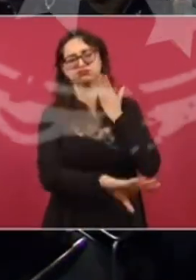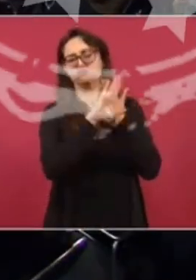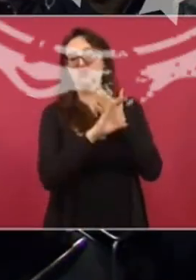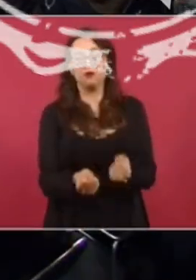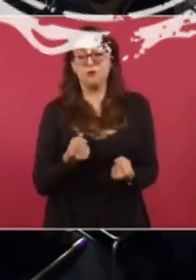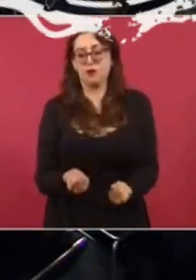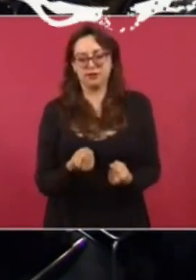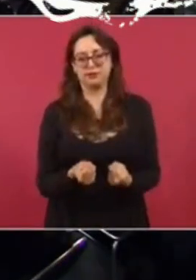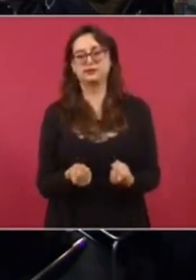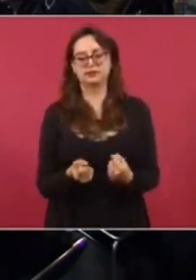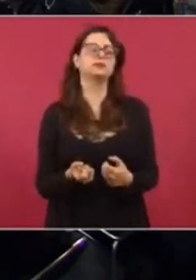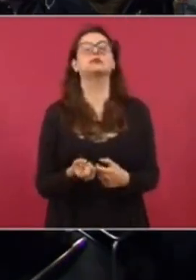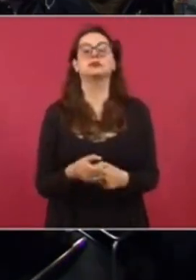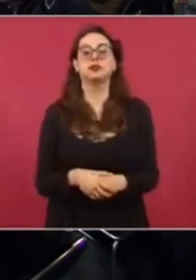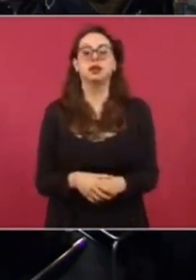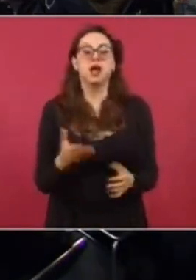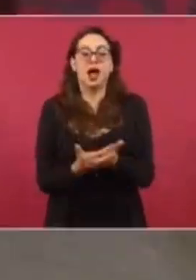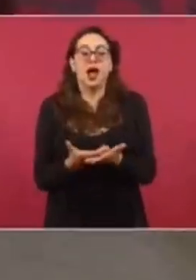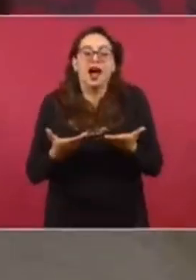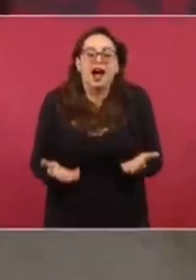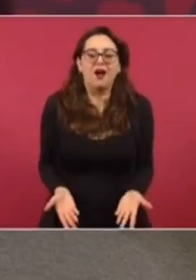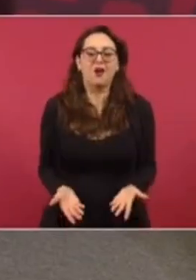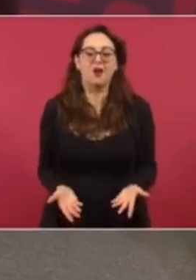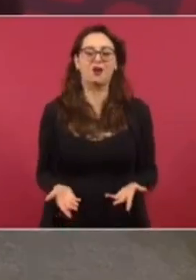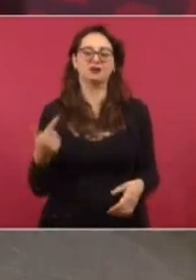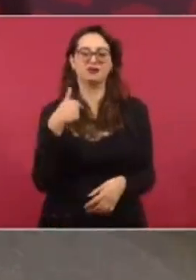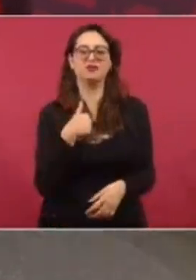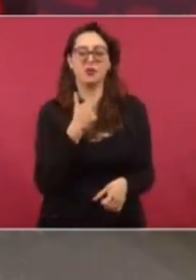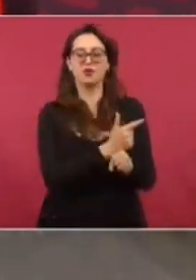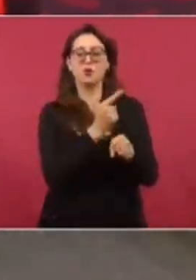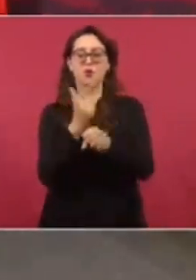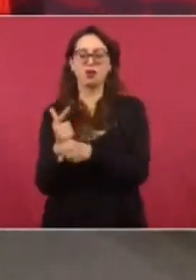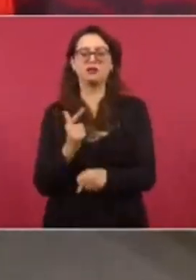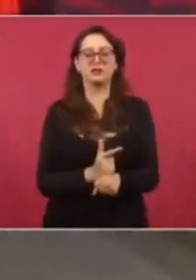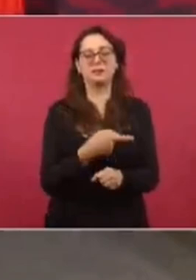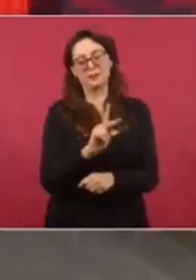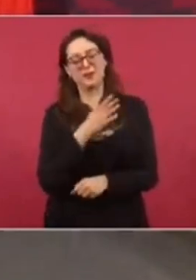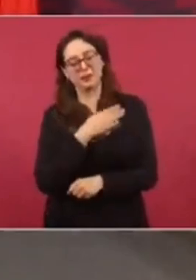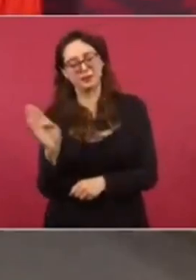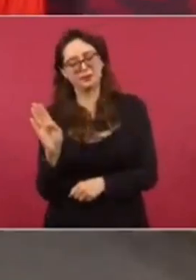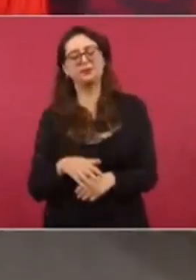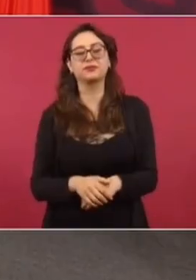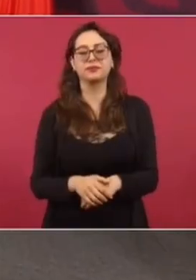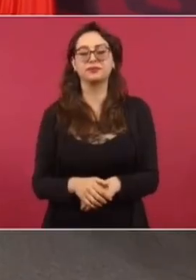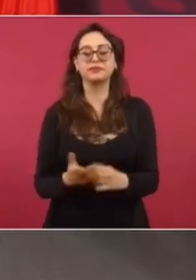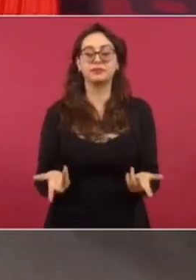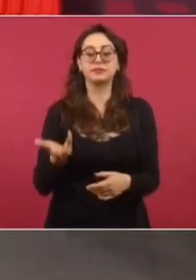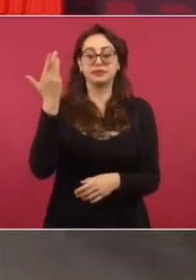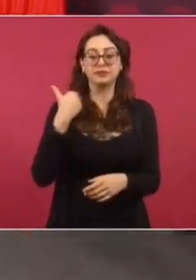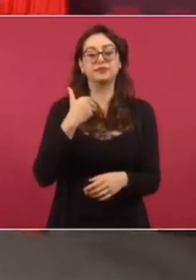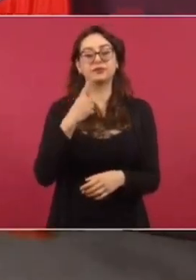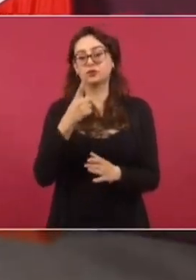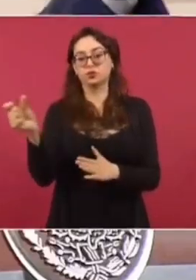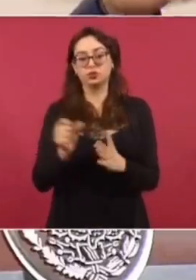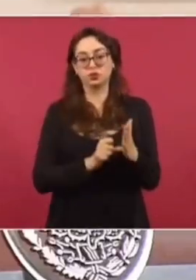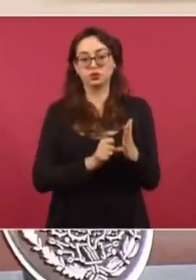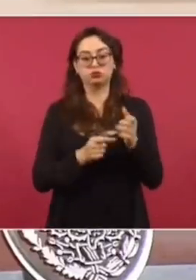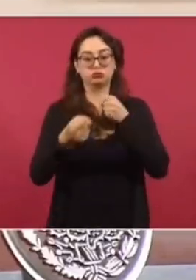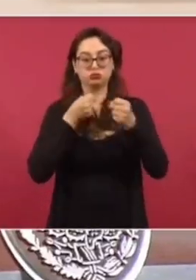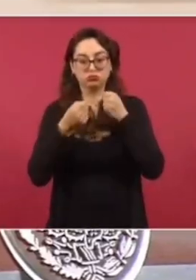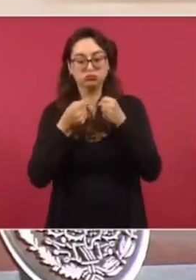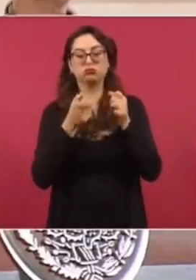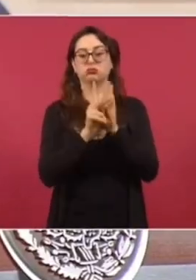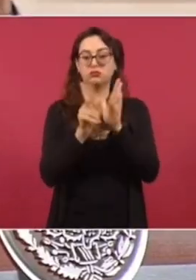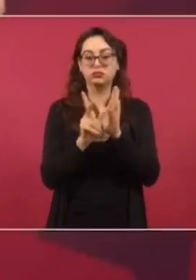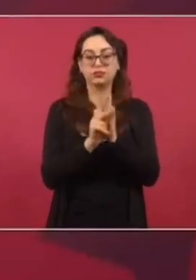¿Creen que no me doy cuenta? Los tengo, como se dice en el béisbol, bien filiados. Pero, este, sí, sí, me refiero a eso, a las agencias. Y, este, sus periodistas,